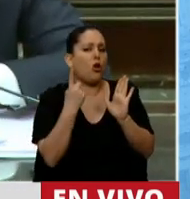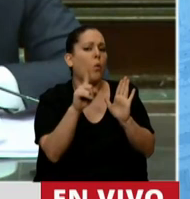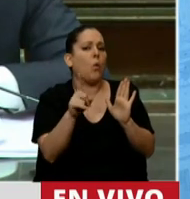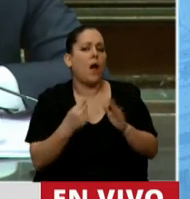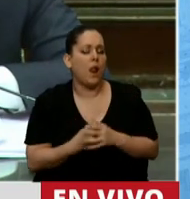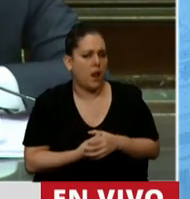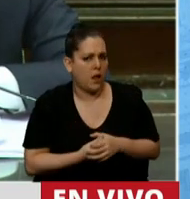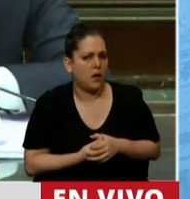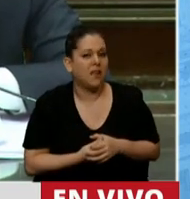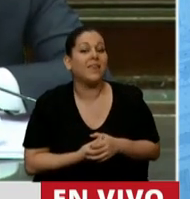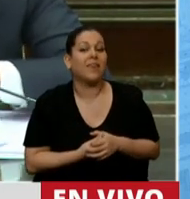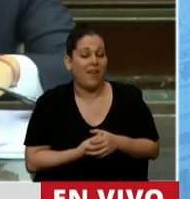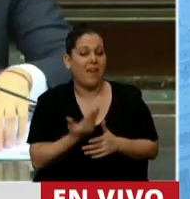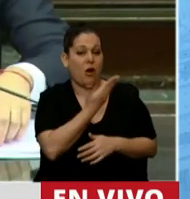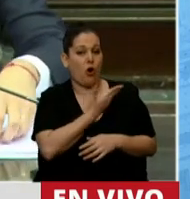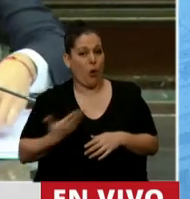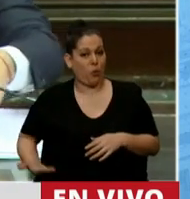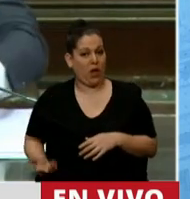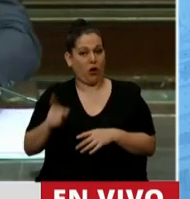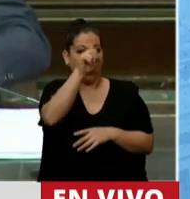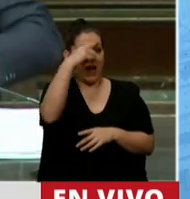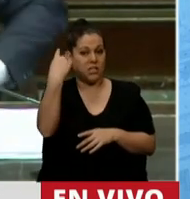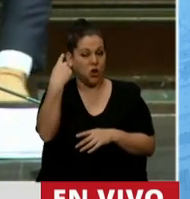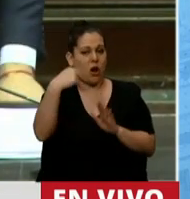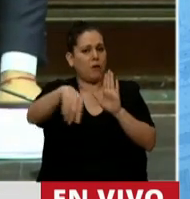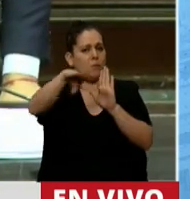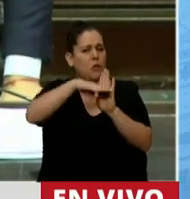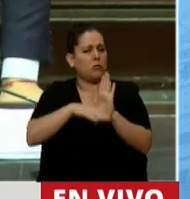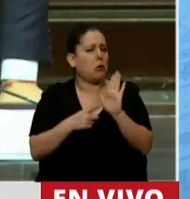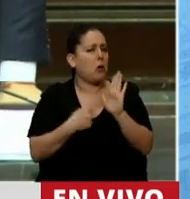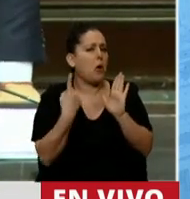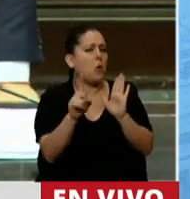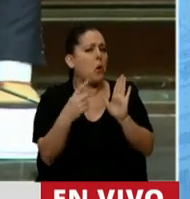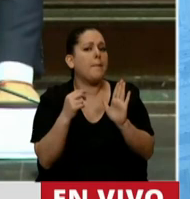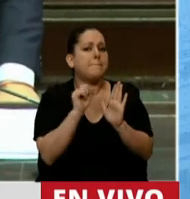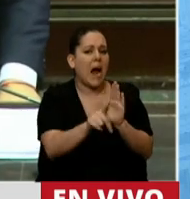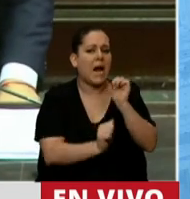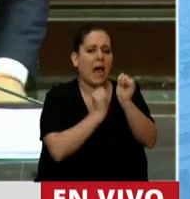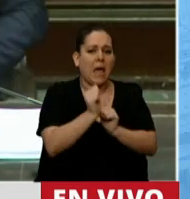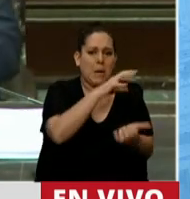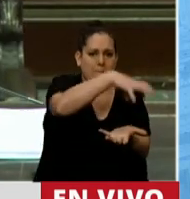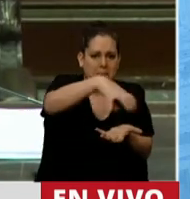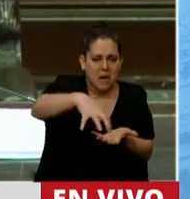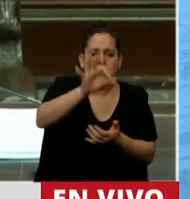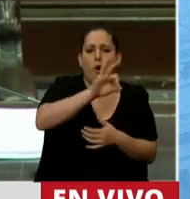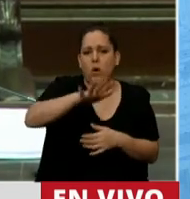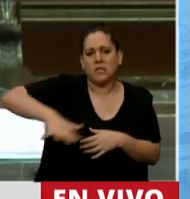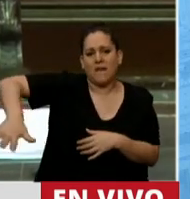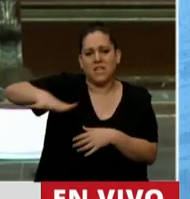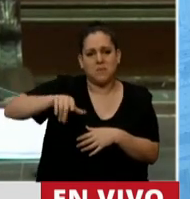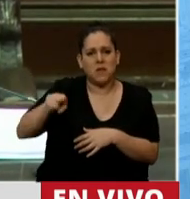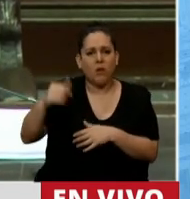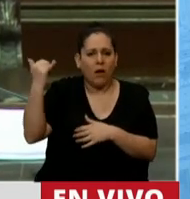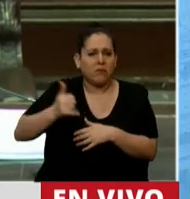que el gobierno nacional ha planteado para las empresas y establecimientos donde hay una